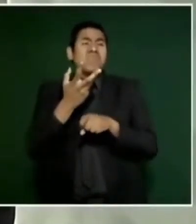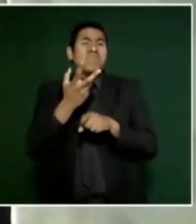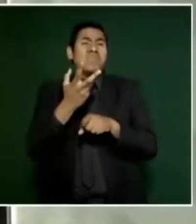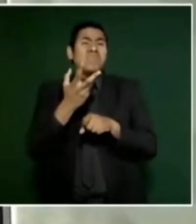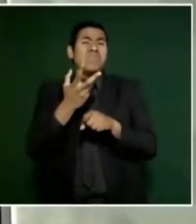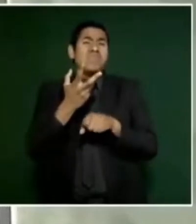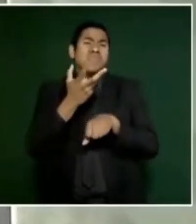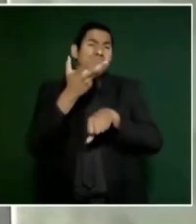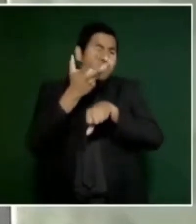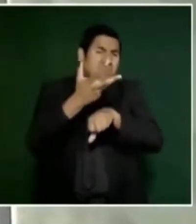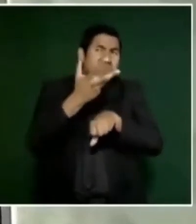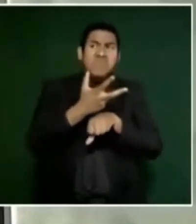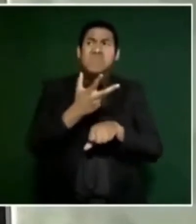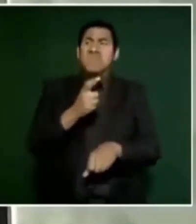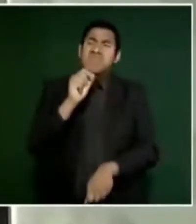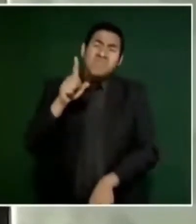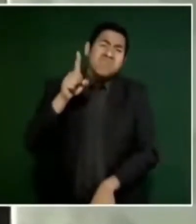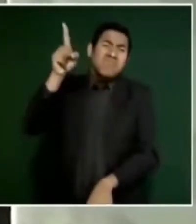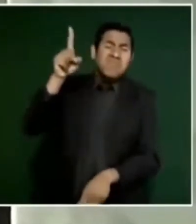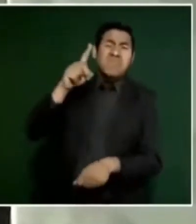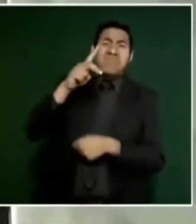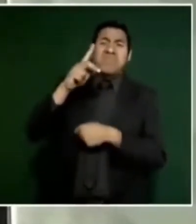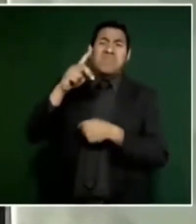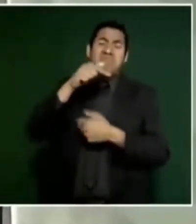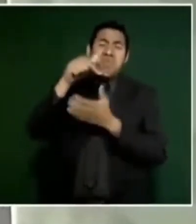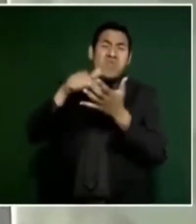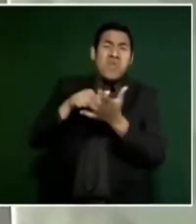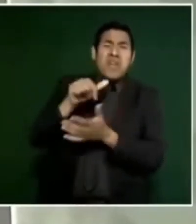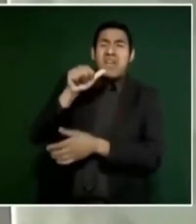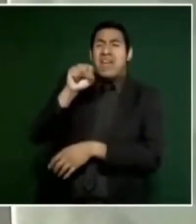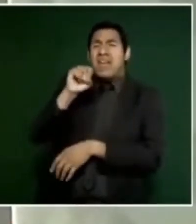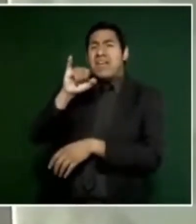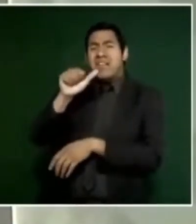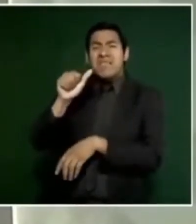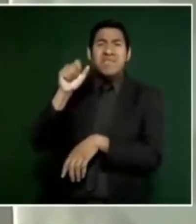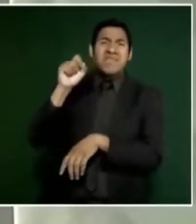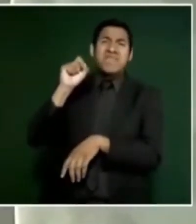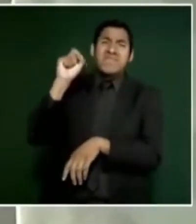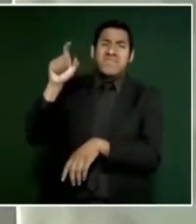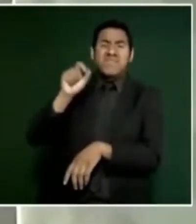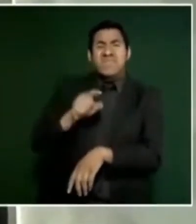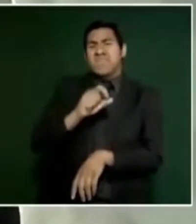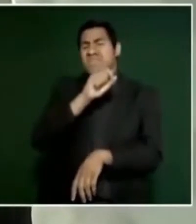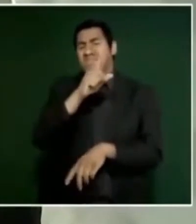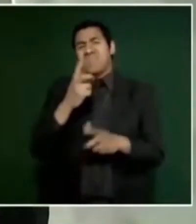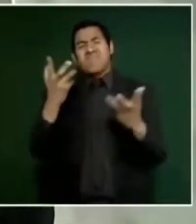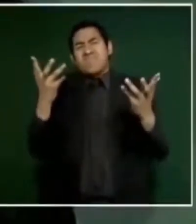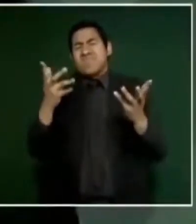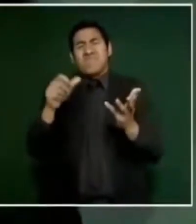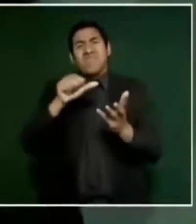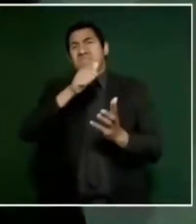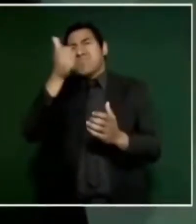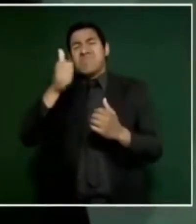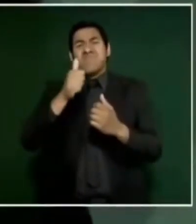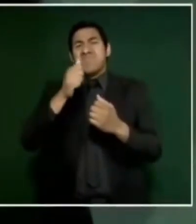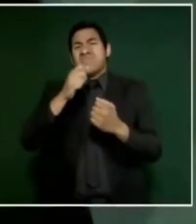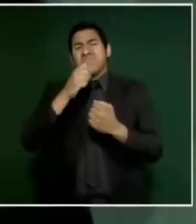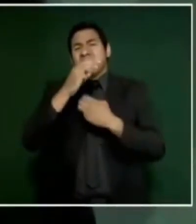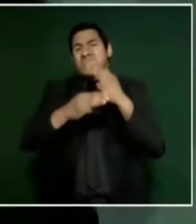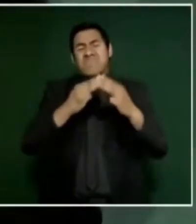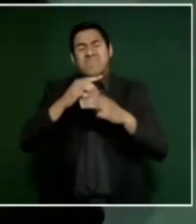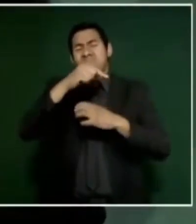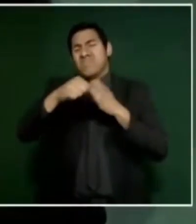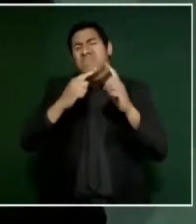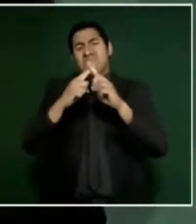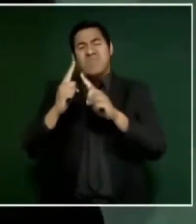y pasa en Asia y otras partes. Como